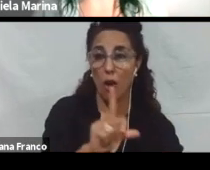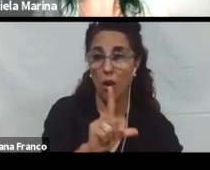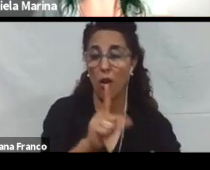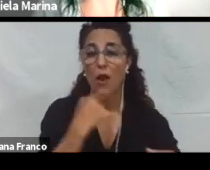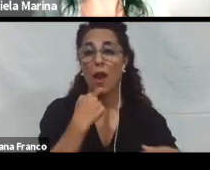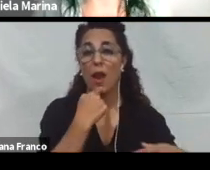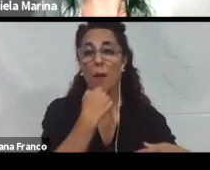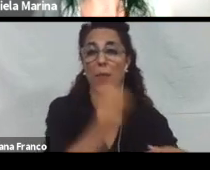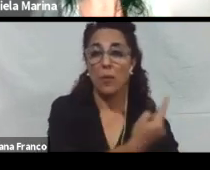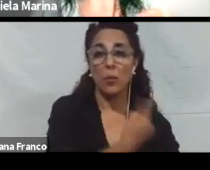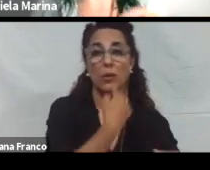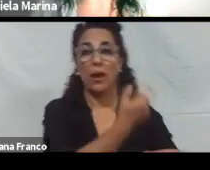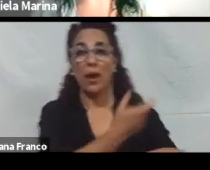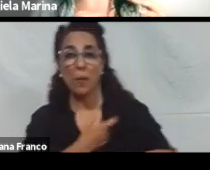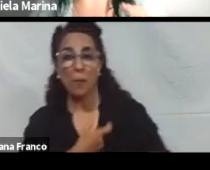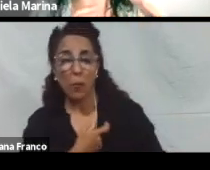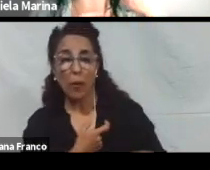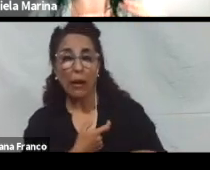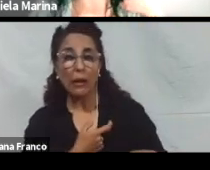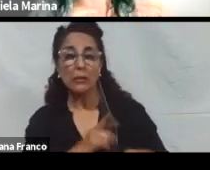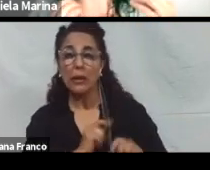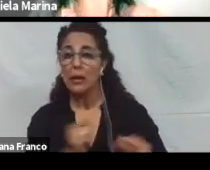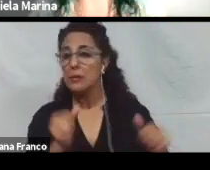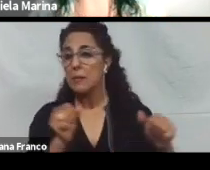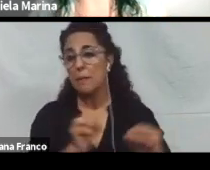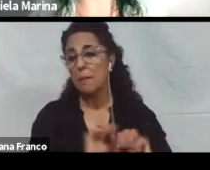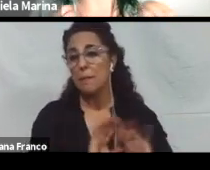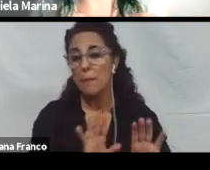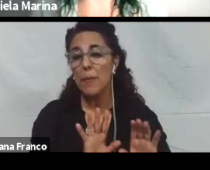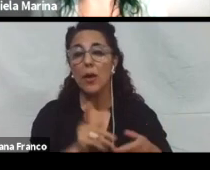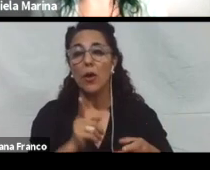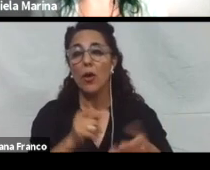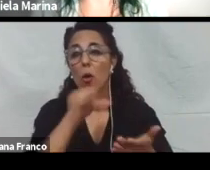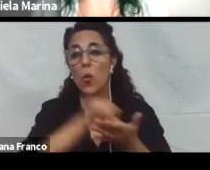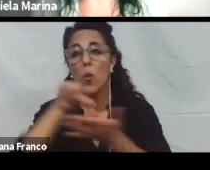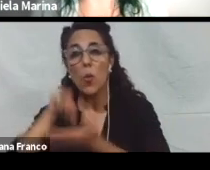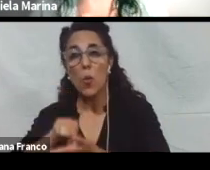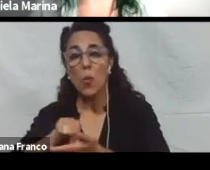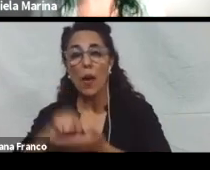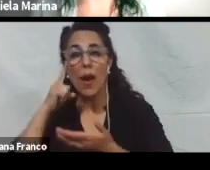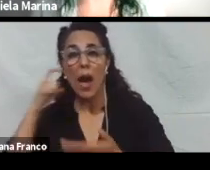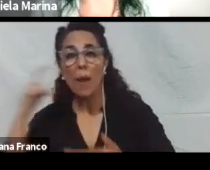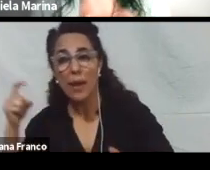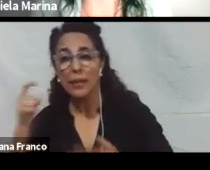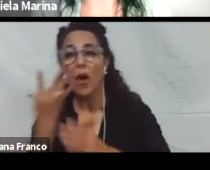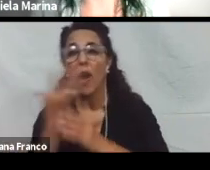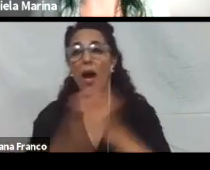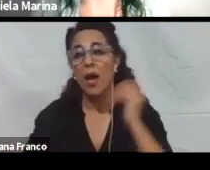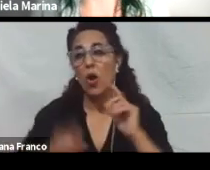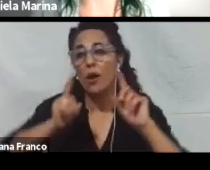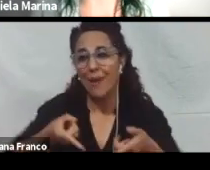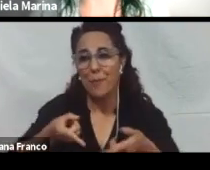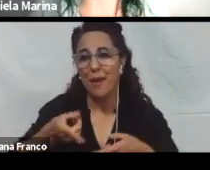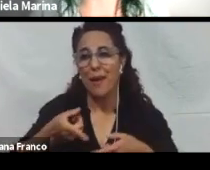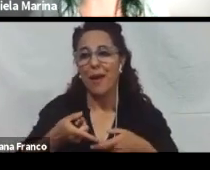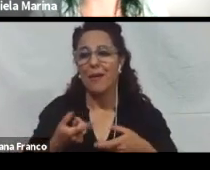incorrectas, pero siempre desde el lugar de aprender de nuestros errores y que no sea una frustración para